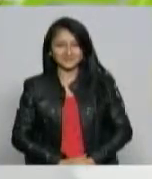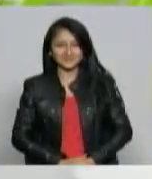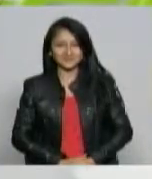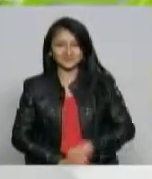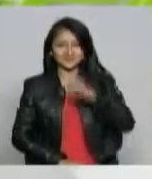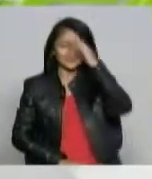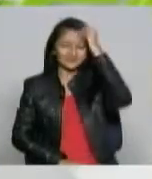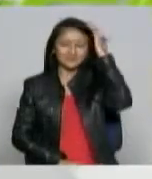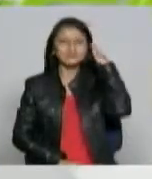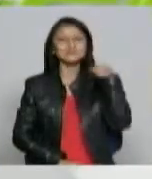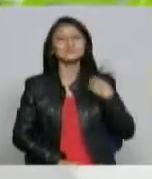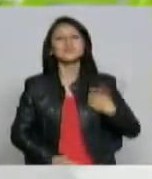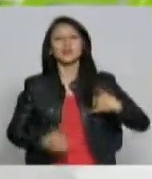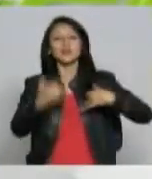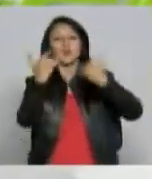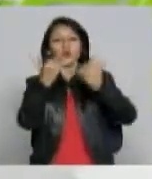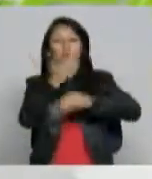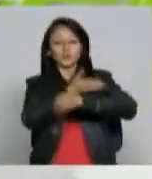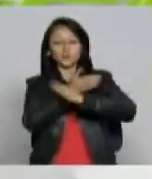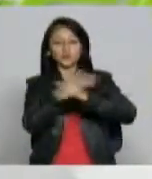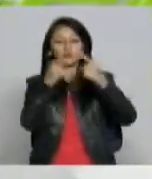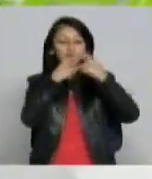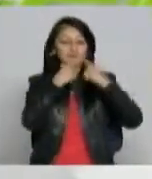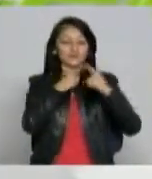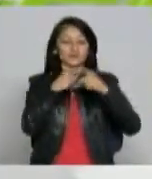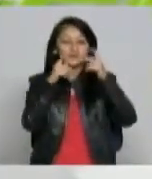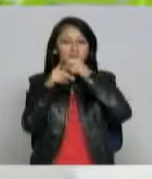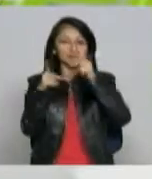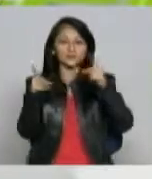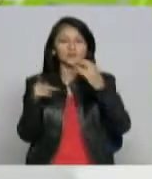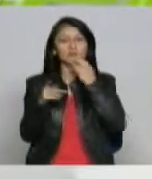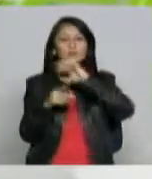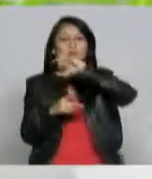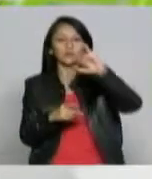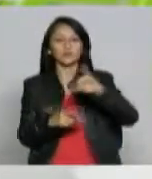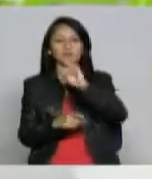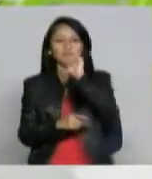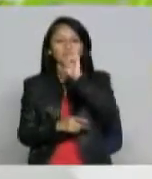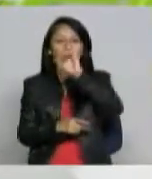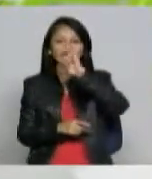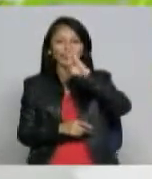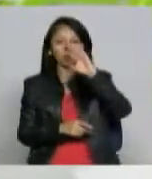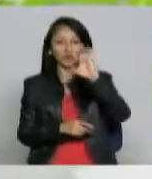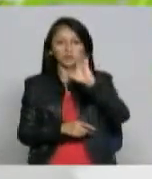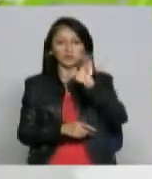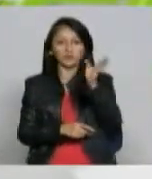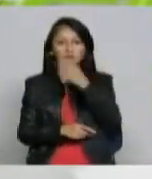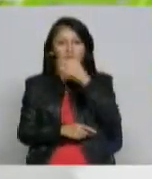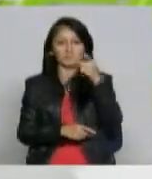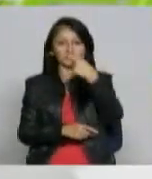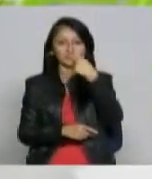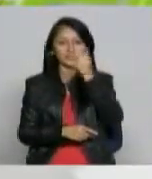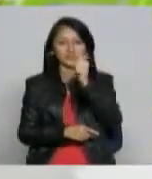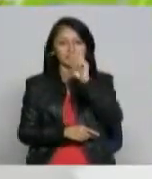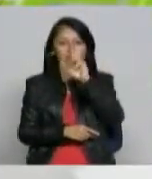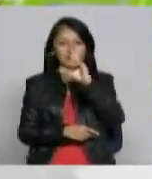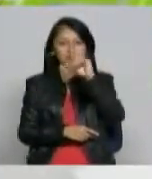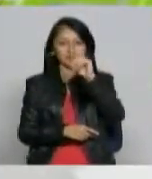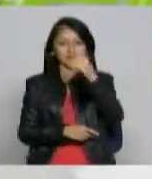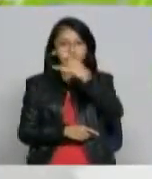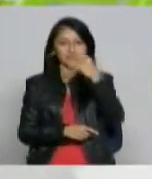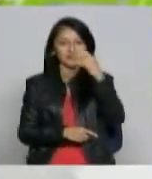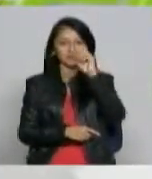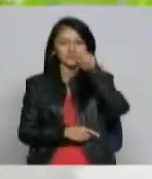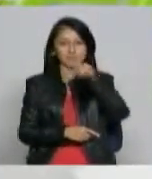y continuando con nuestro ciclo de personajes hablaremos de Jaime Garzón la historia del humor y la sátira política quedó